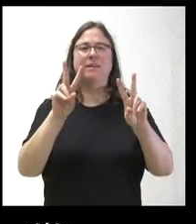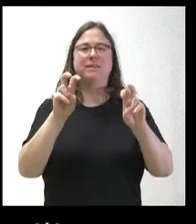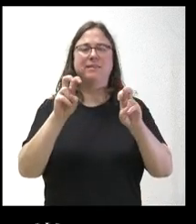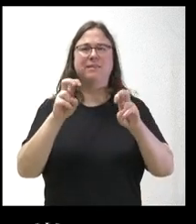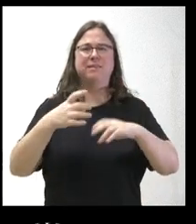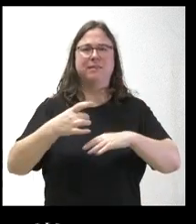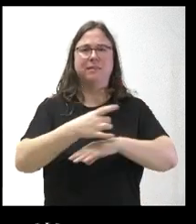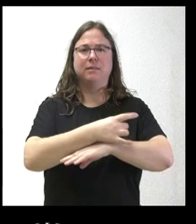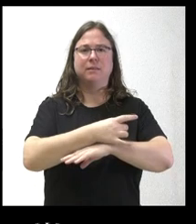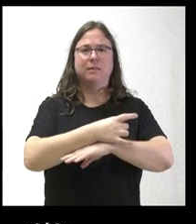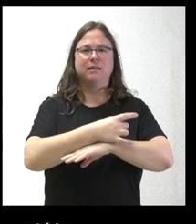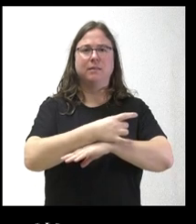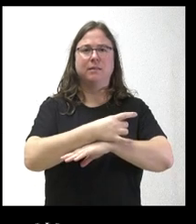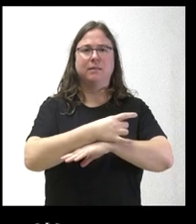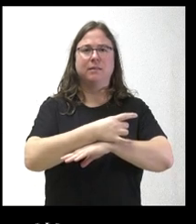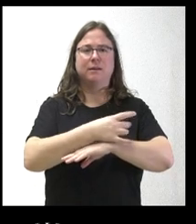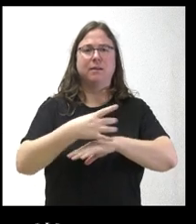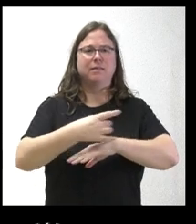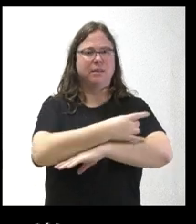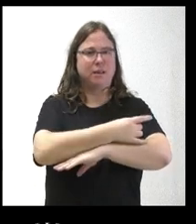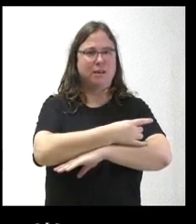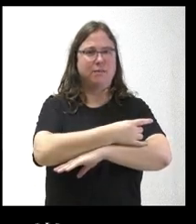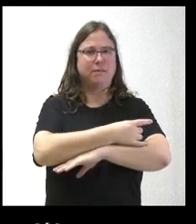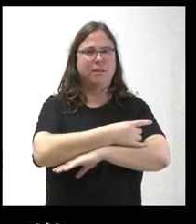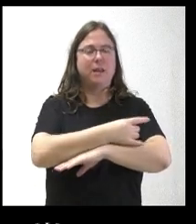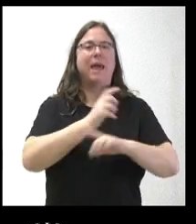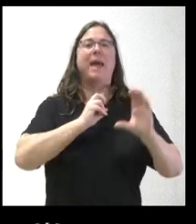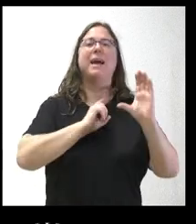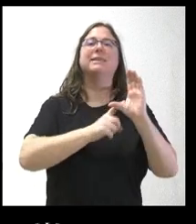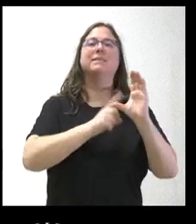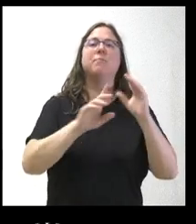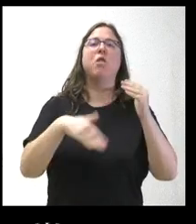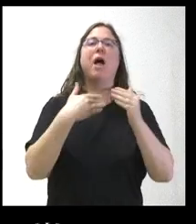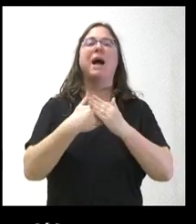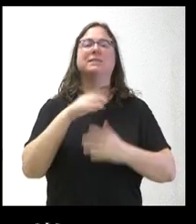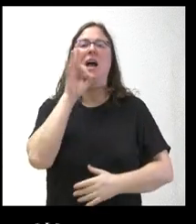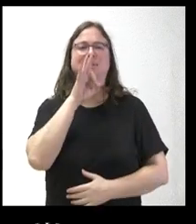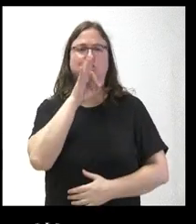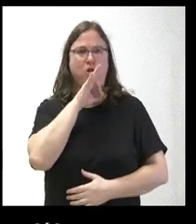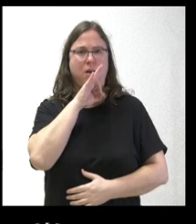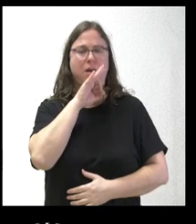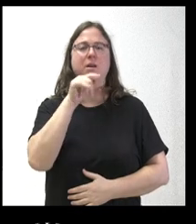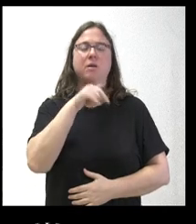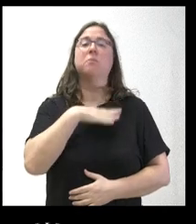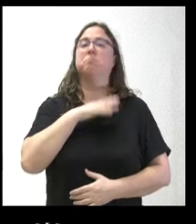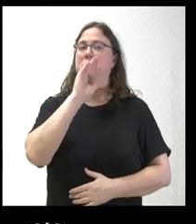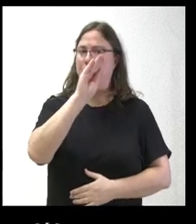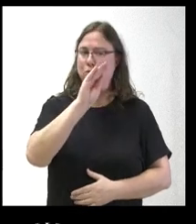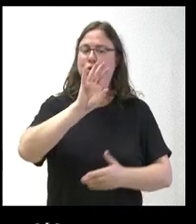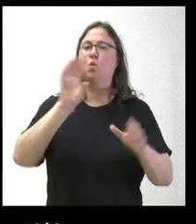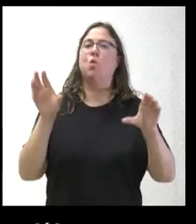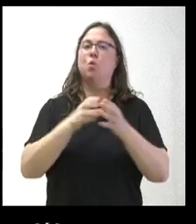en el registro del ferrocarril de Extremadura hasta Astorga. ¿Estaría dispuesta la Junta de Castilla y León,